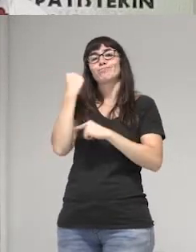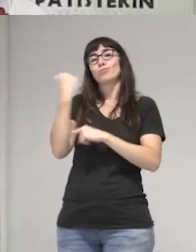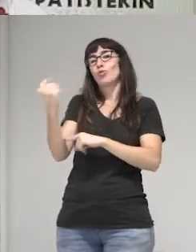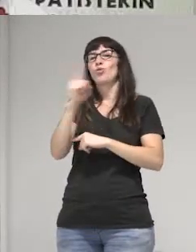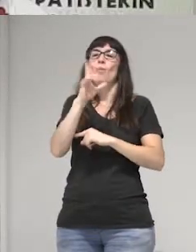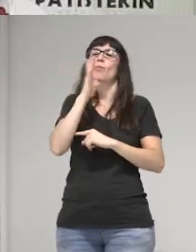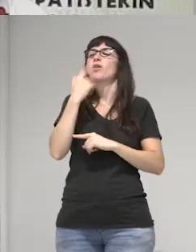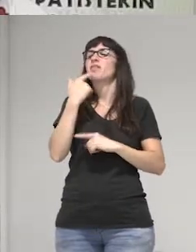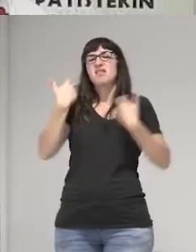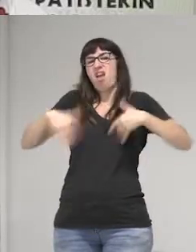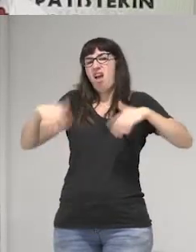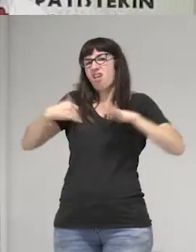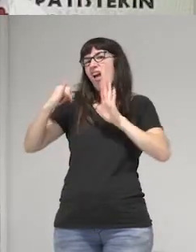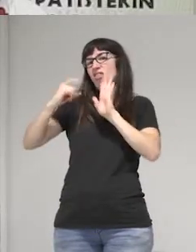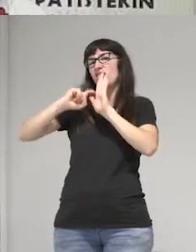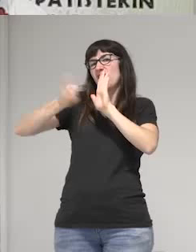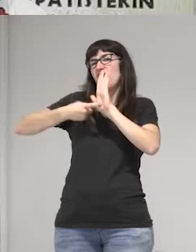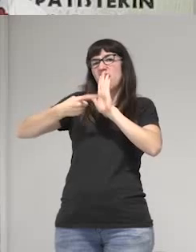legislado